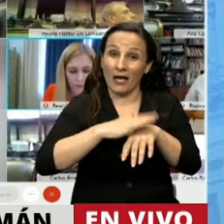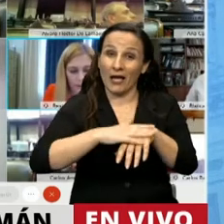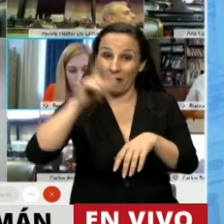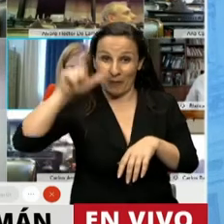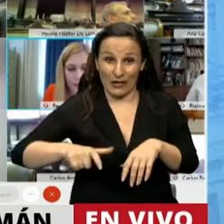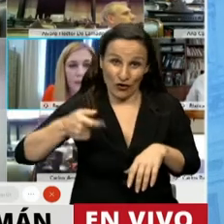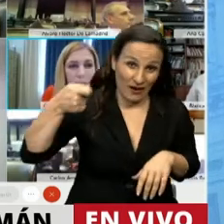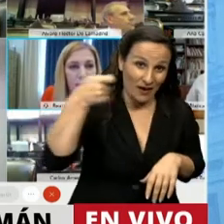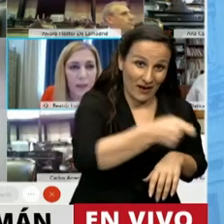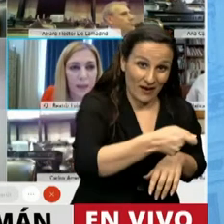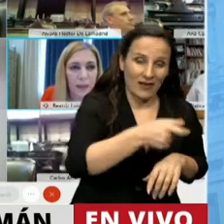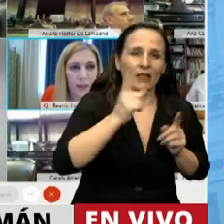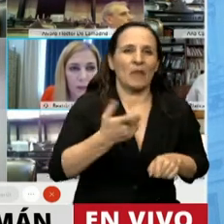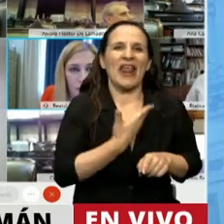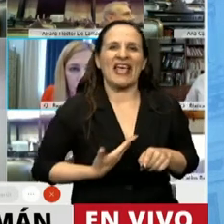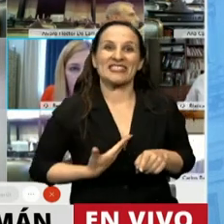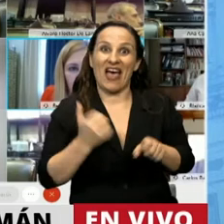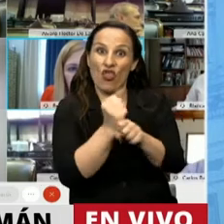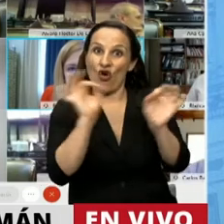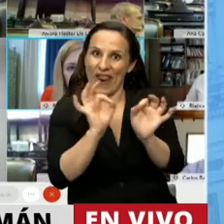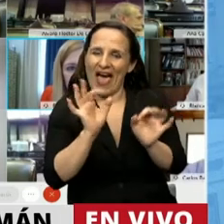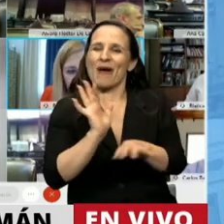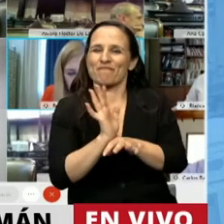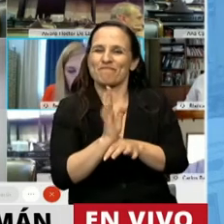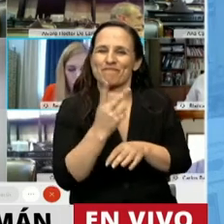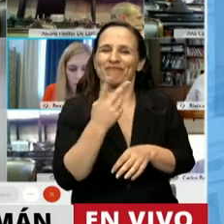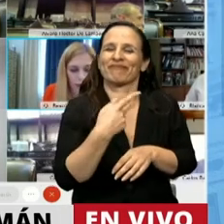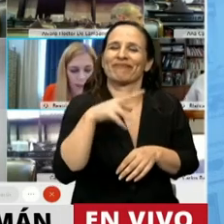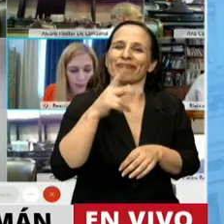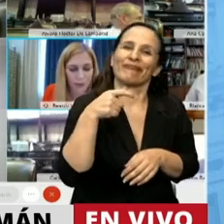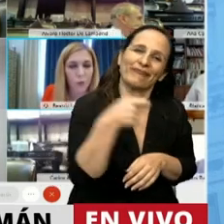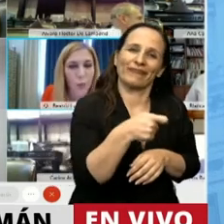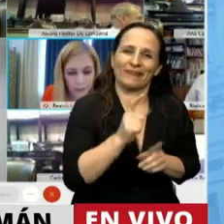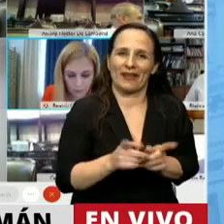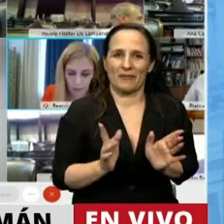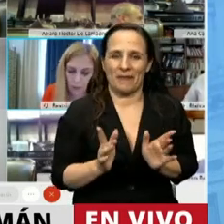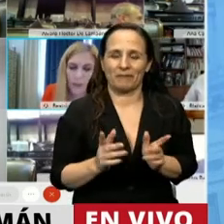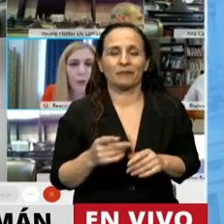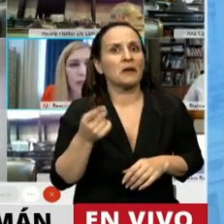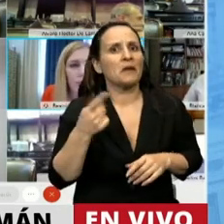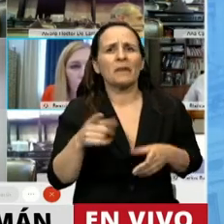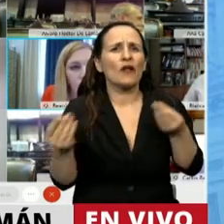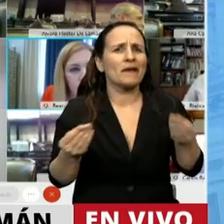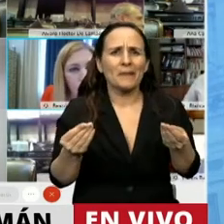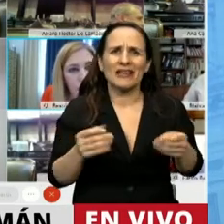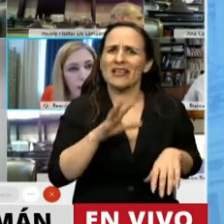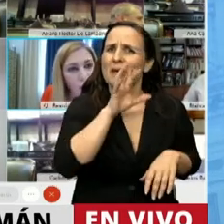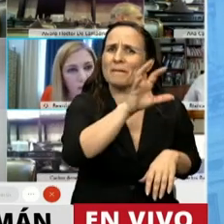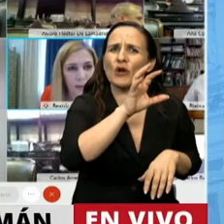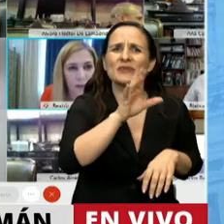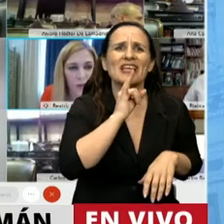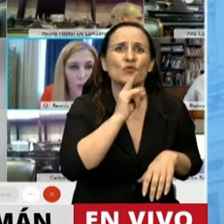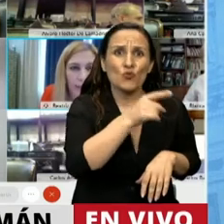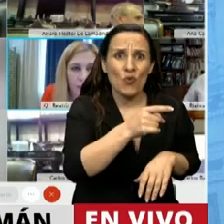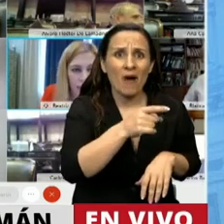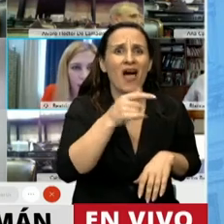Pero lo más terrible no es solamente el caso de Paola, señor Presidente, sino que también en Tucumán se protege a un miembro de